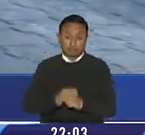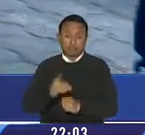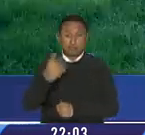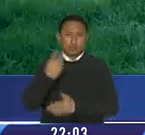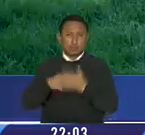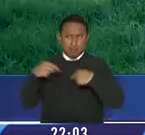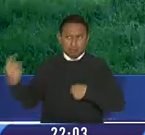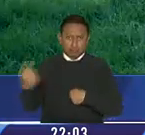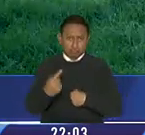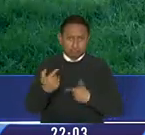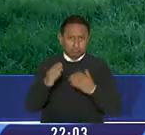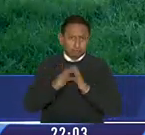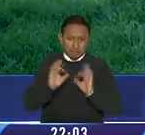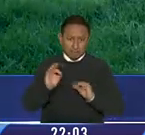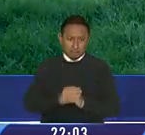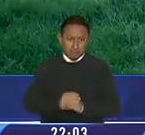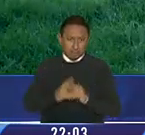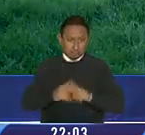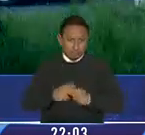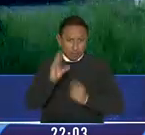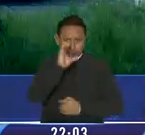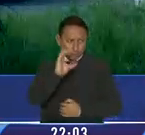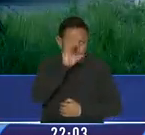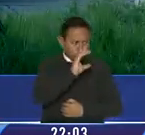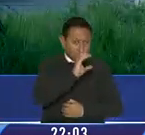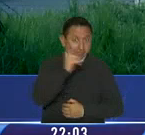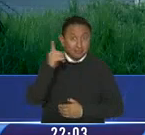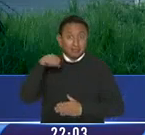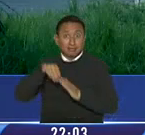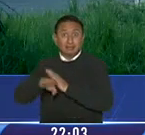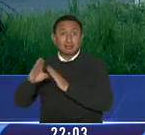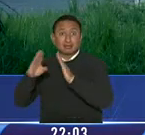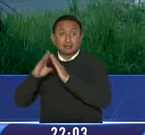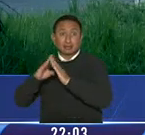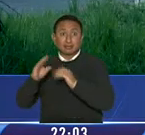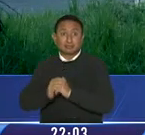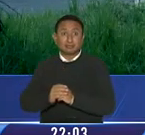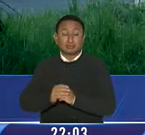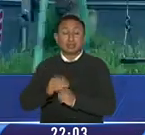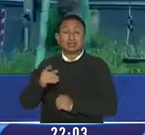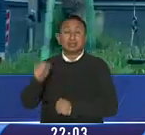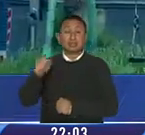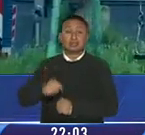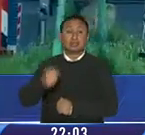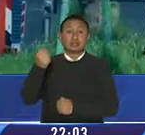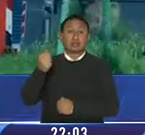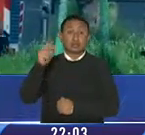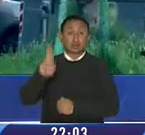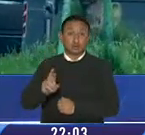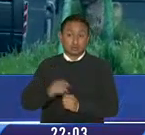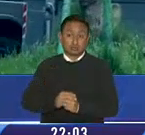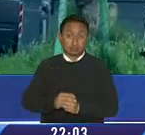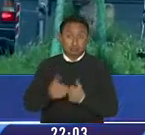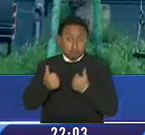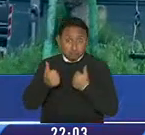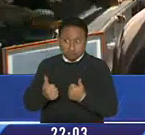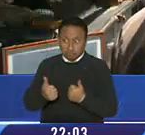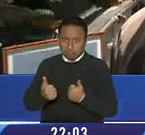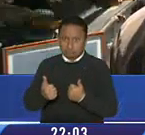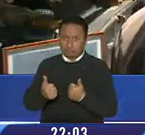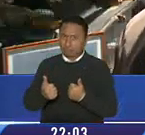no regresó a casa empezó a buscarla y la encontró en una vivienda en el sector de Toquiuco y no en las mejores condiciones.